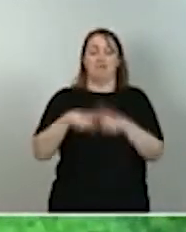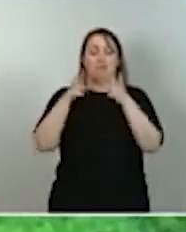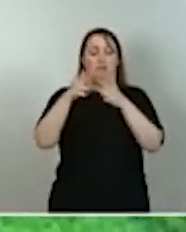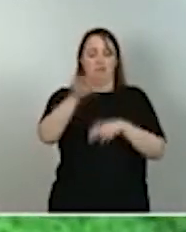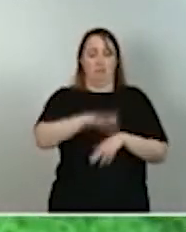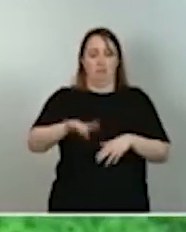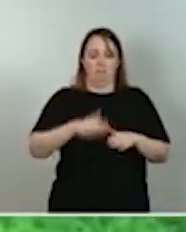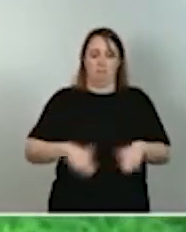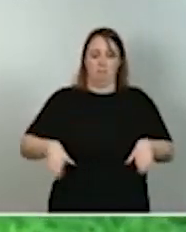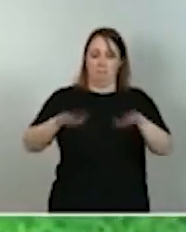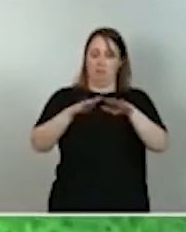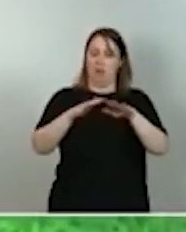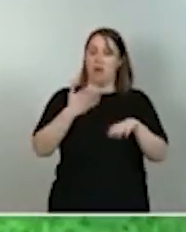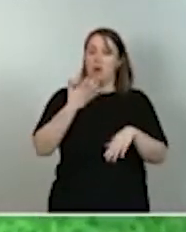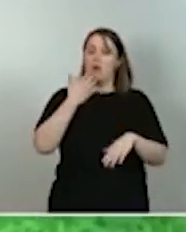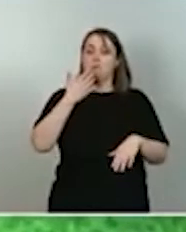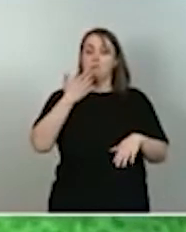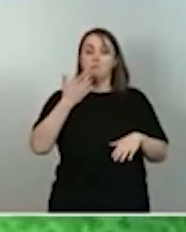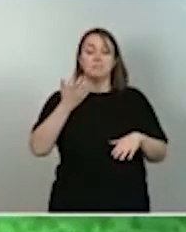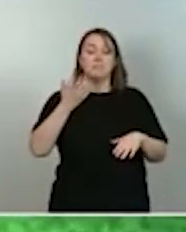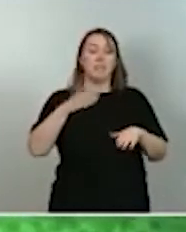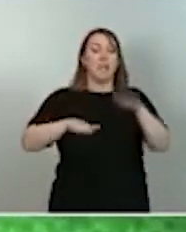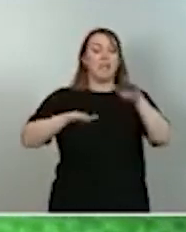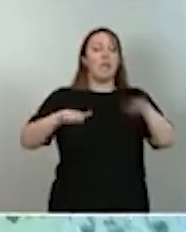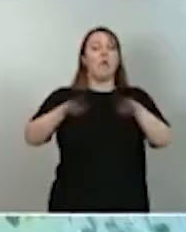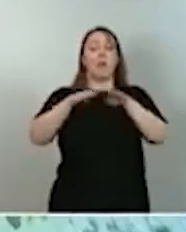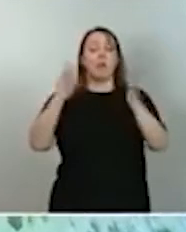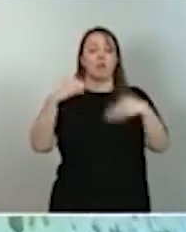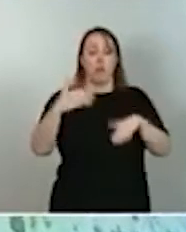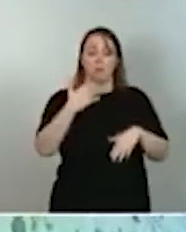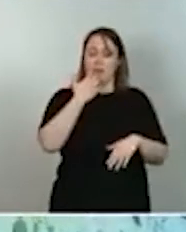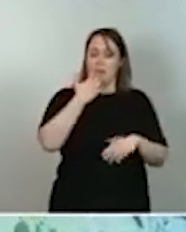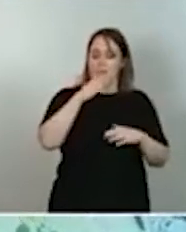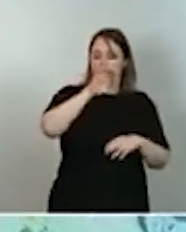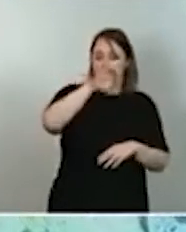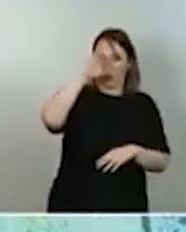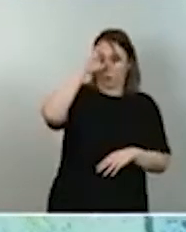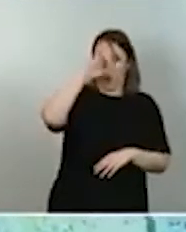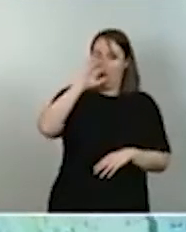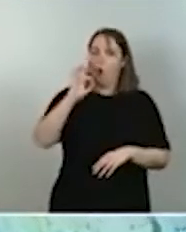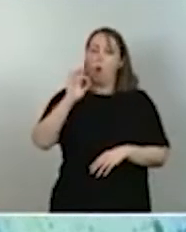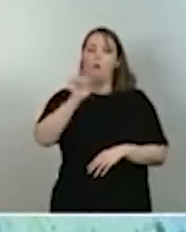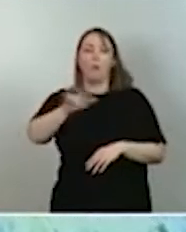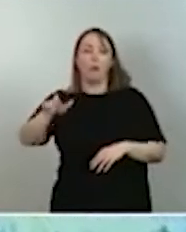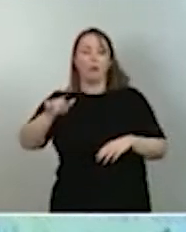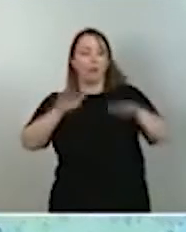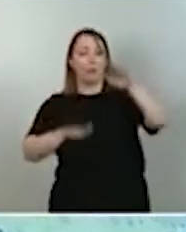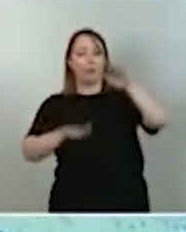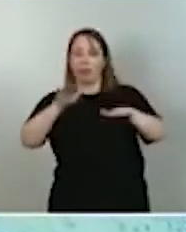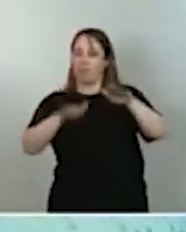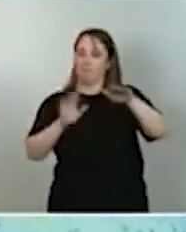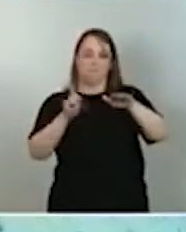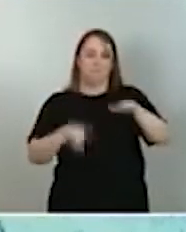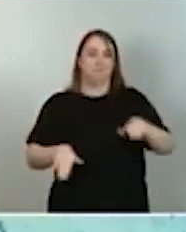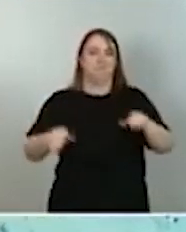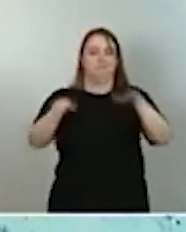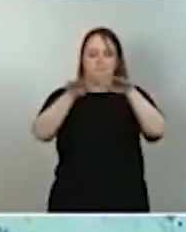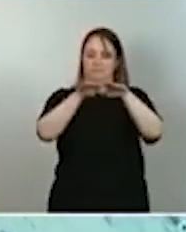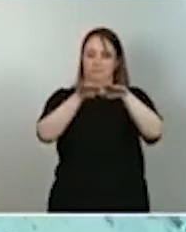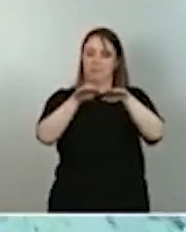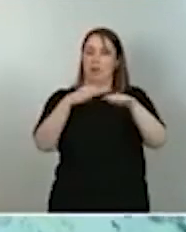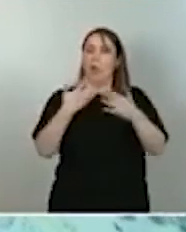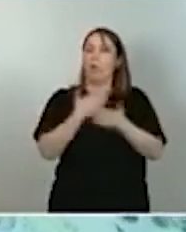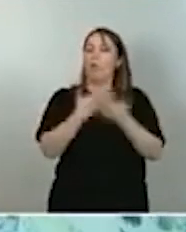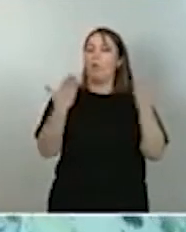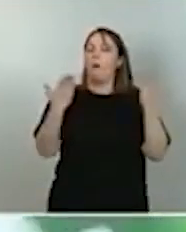brechas de desigualdad entre habitantes de entornos rurales y urbanos y facilitando el emprendimiento en cualquier rincón de